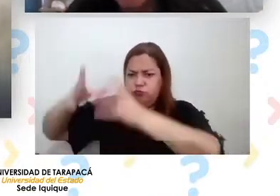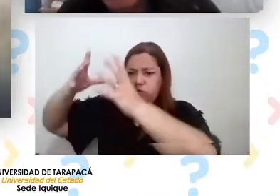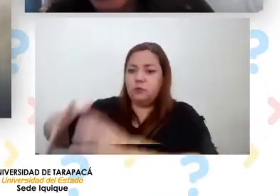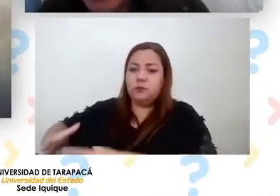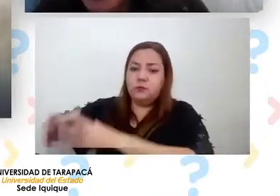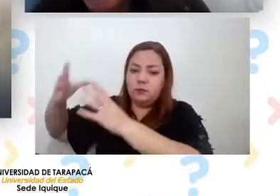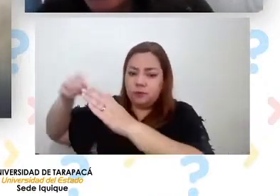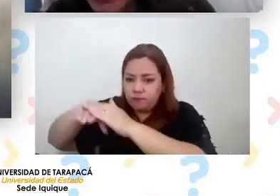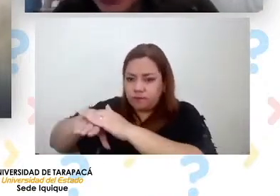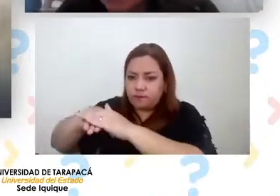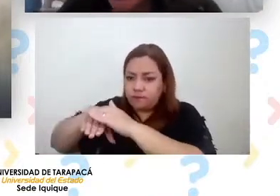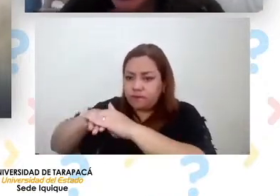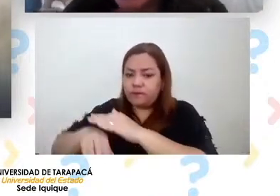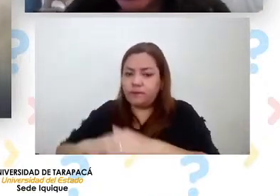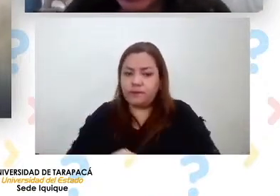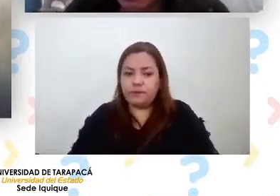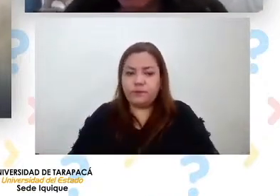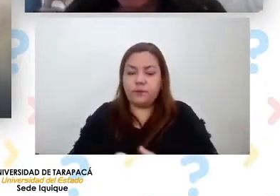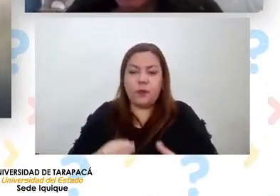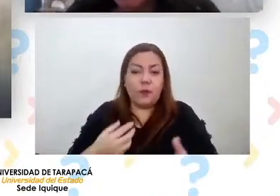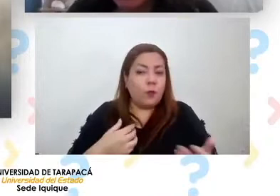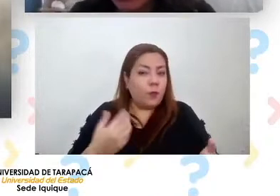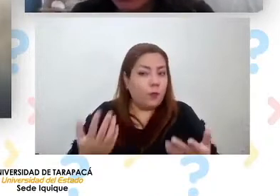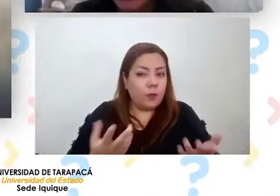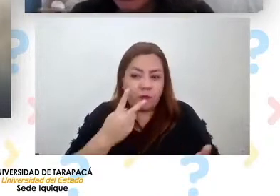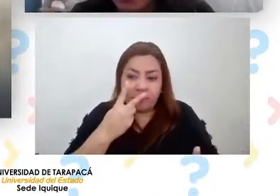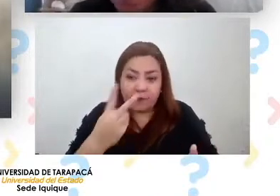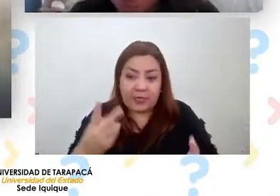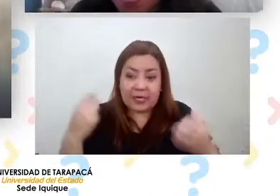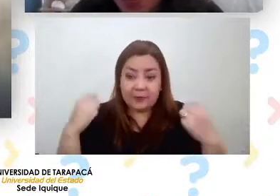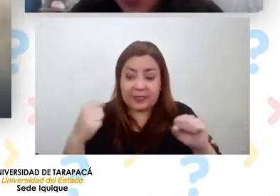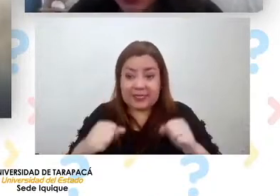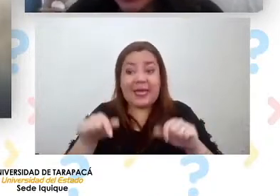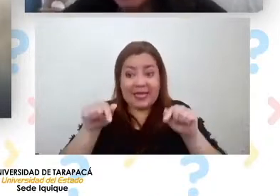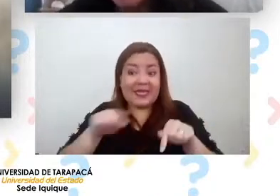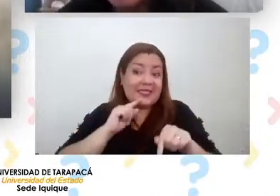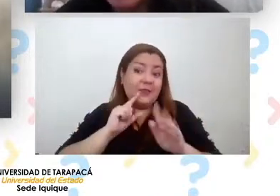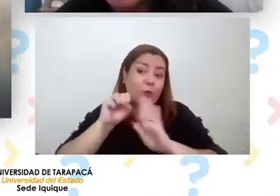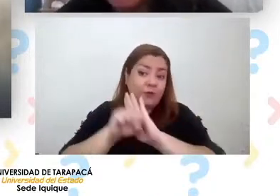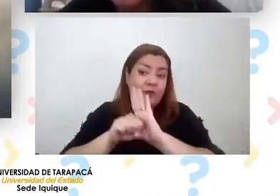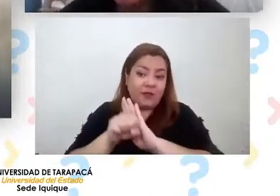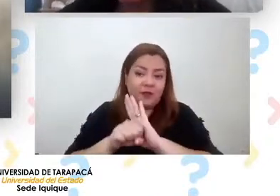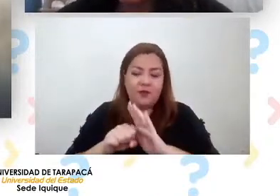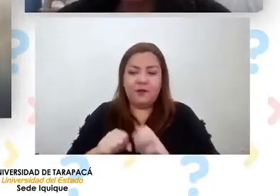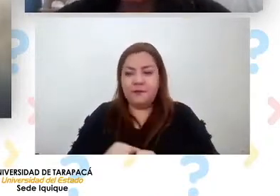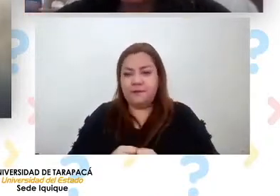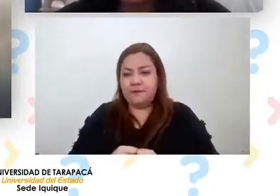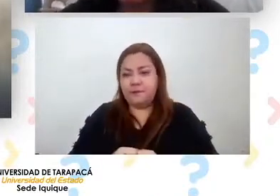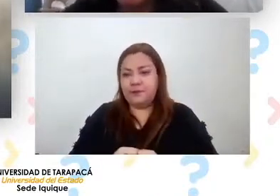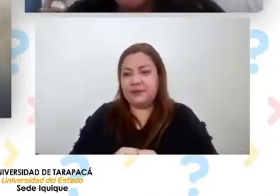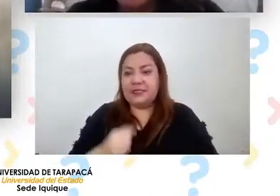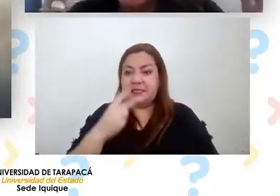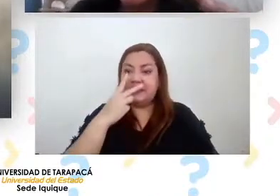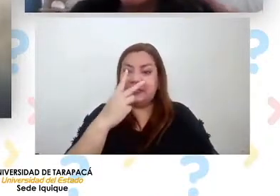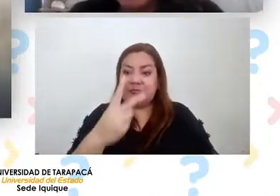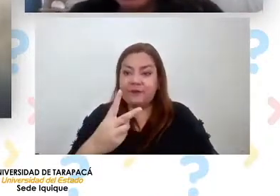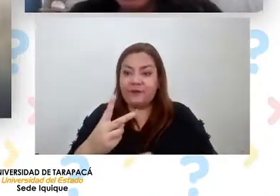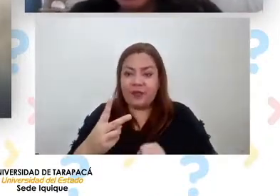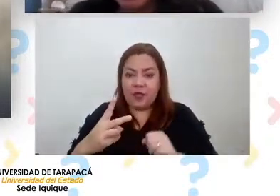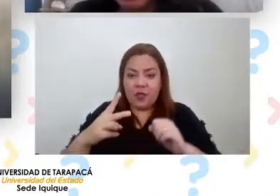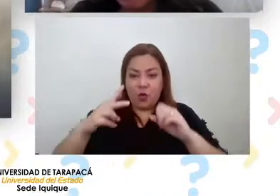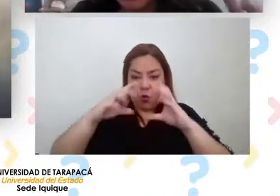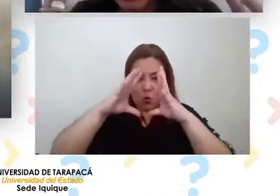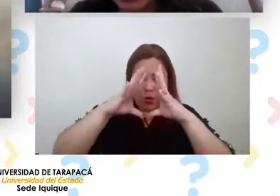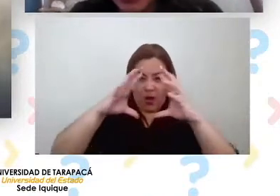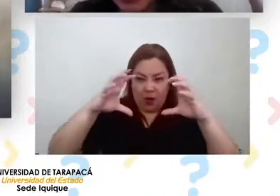¿Cómo lo podemos ver en la práctica? Bueno, acá tengo un video, se ve una nube muy densa